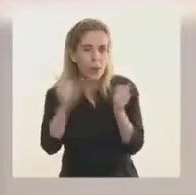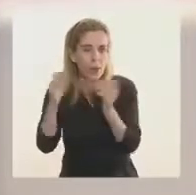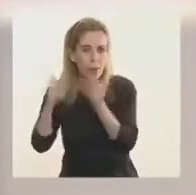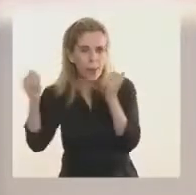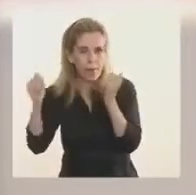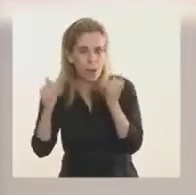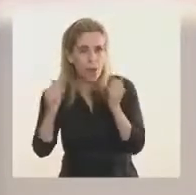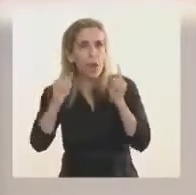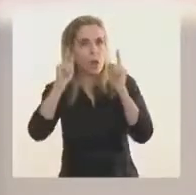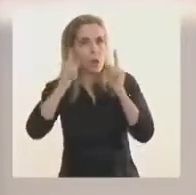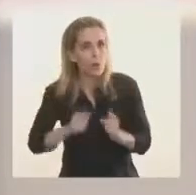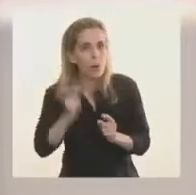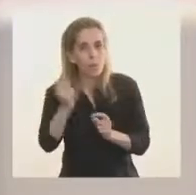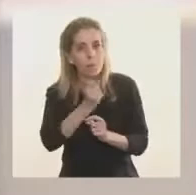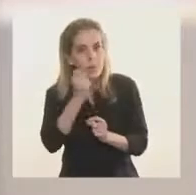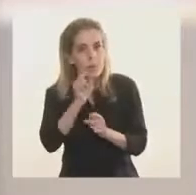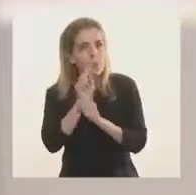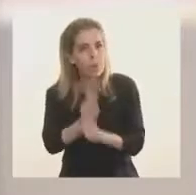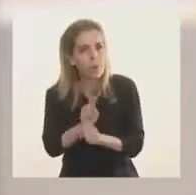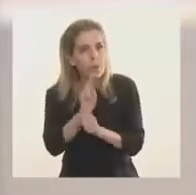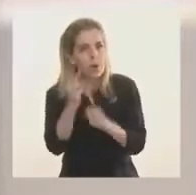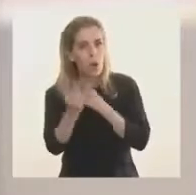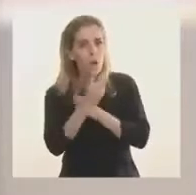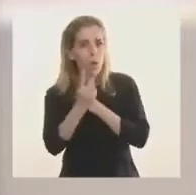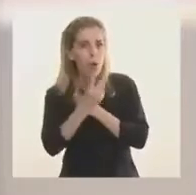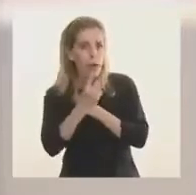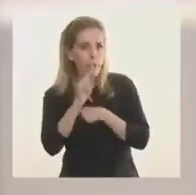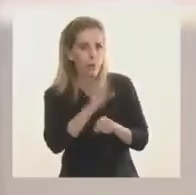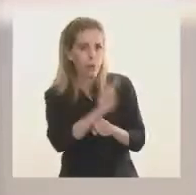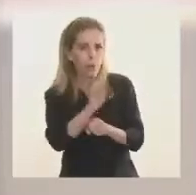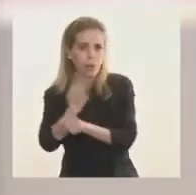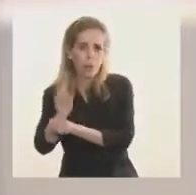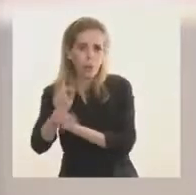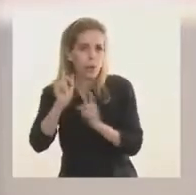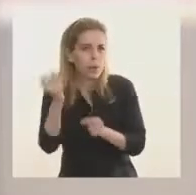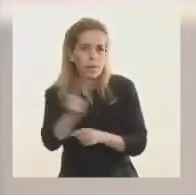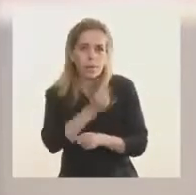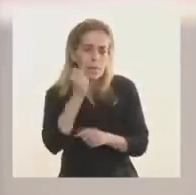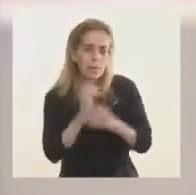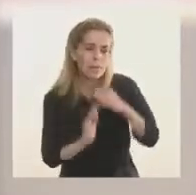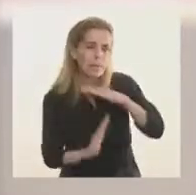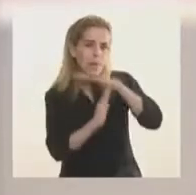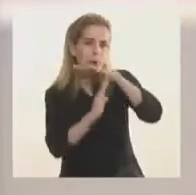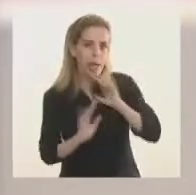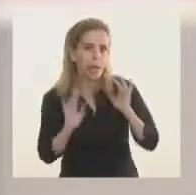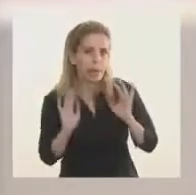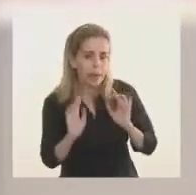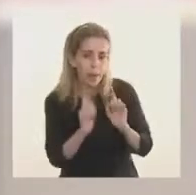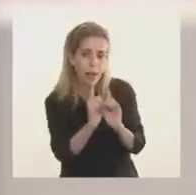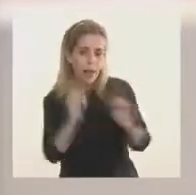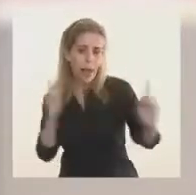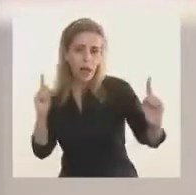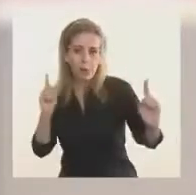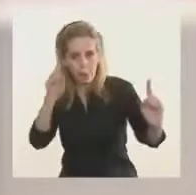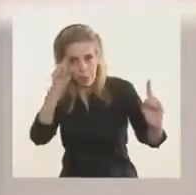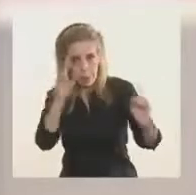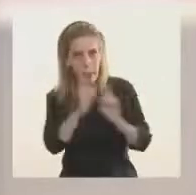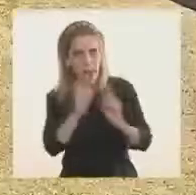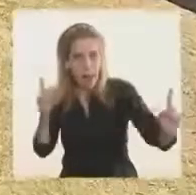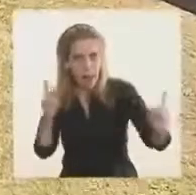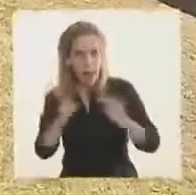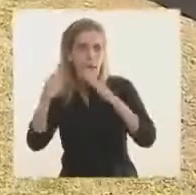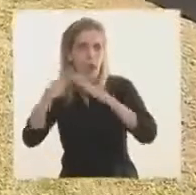Pero sigue siendo fundamental que nos cuidemos, sigue siendo fundamental mantener el aislamiento, el